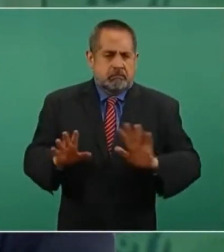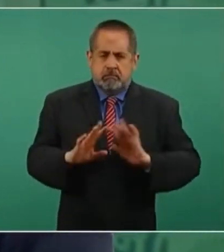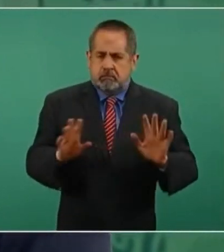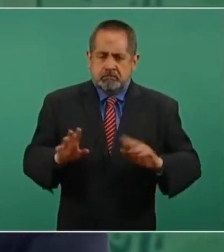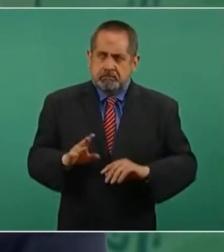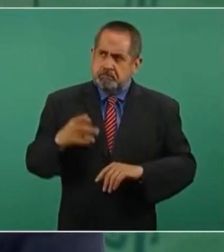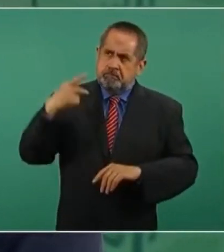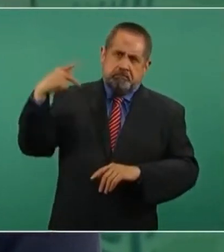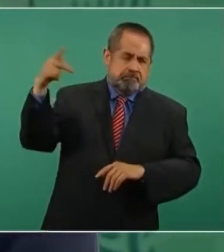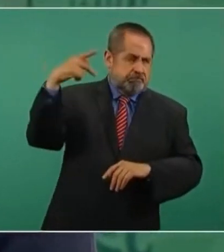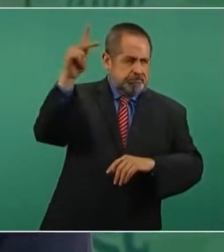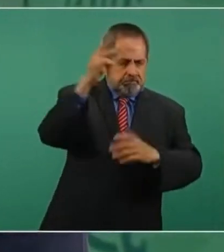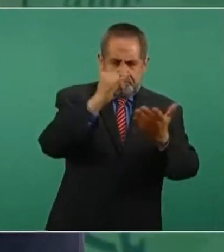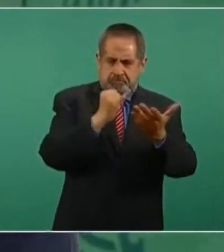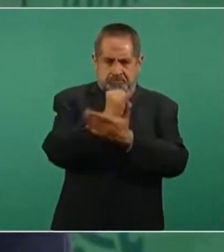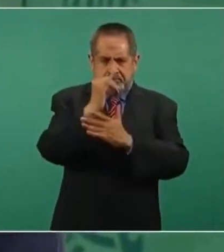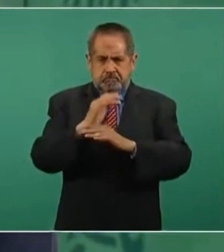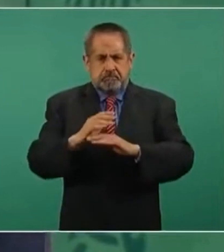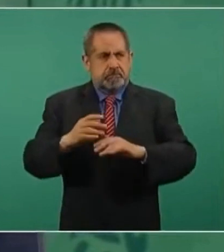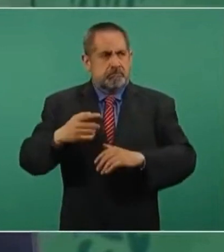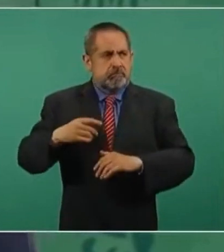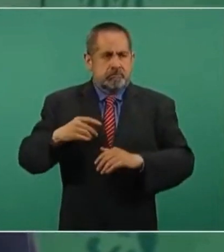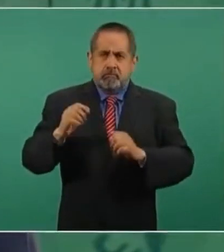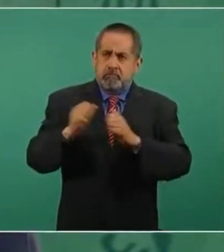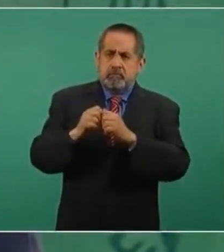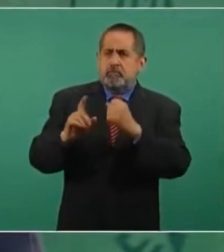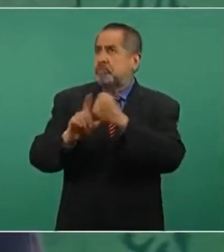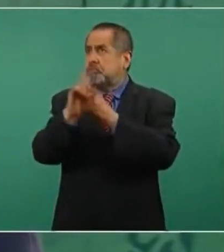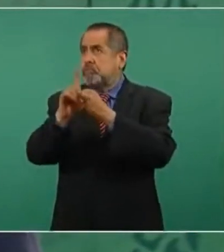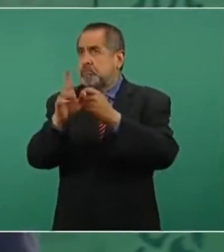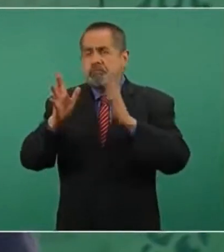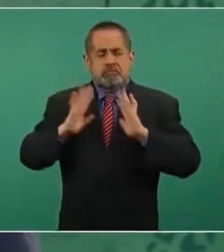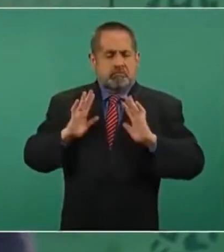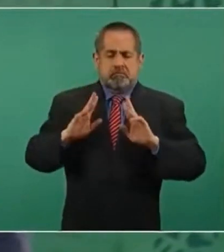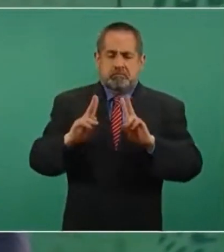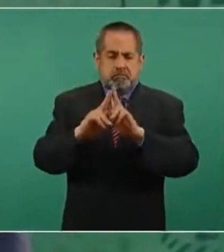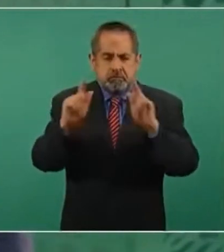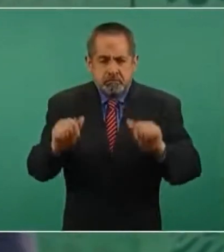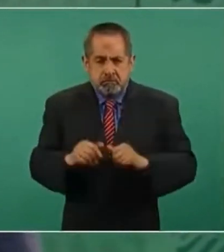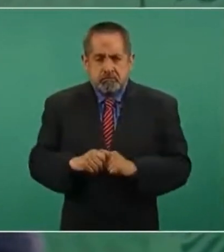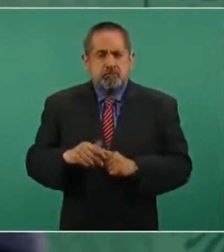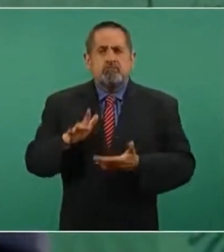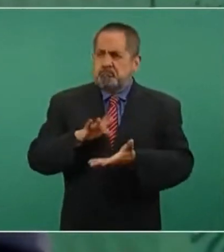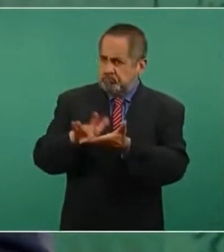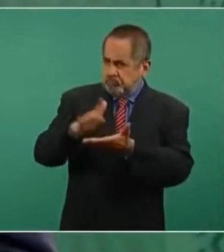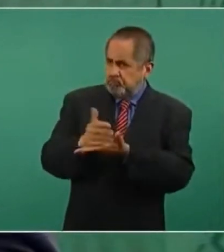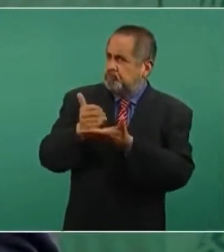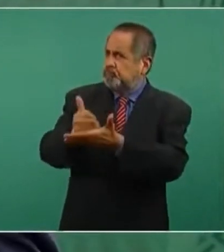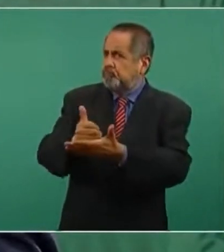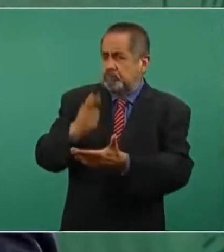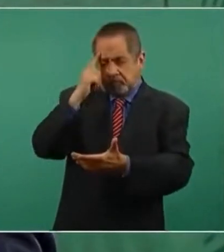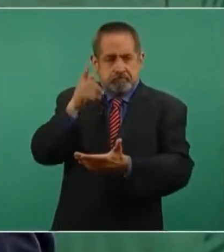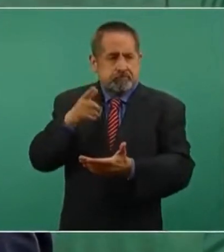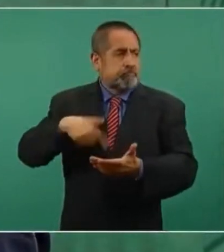de solución pacífica a las controversias, de cooperación para el desarrollo.